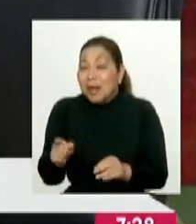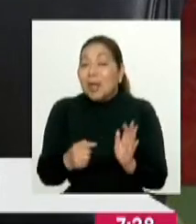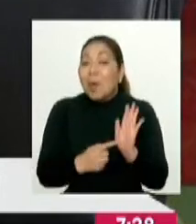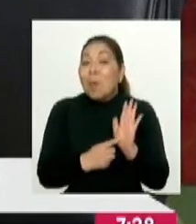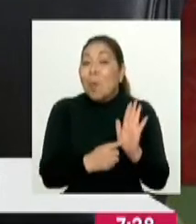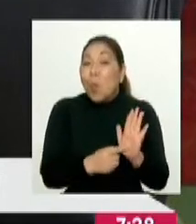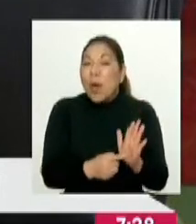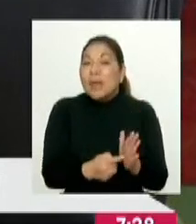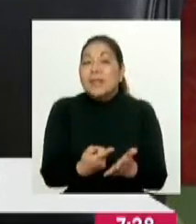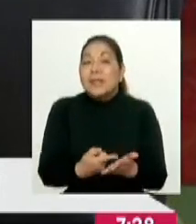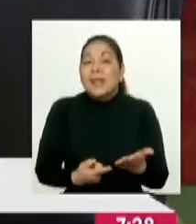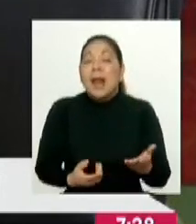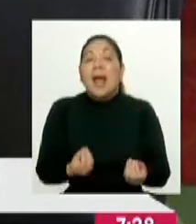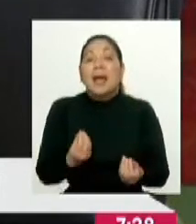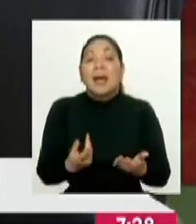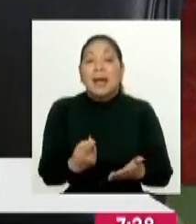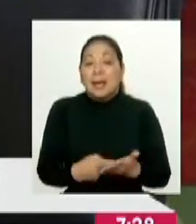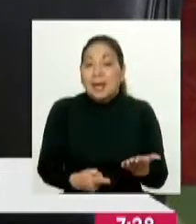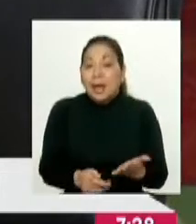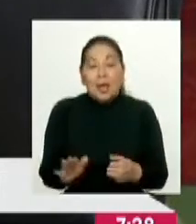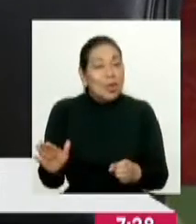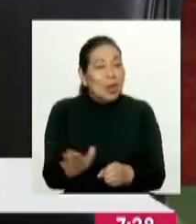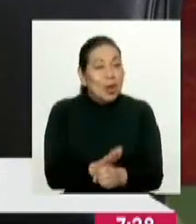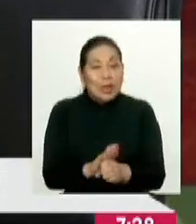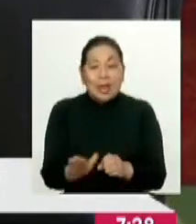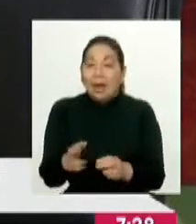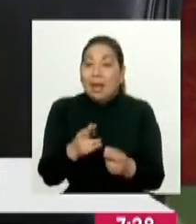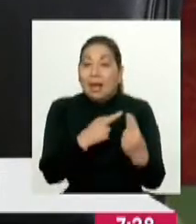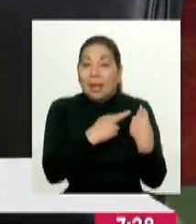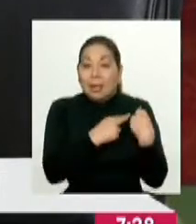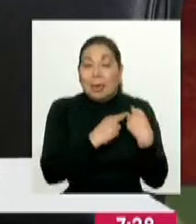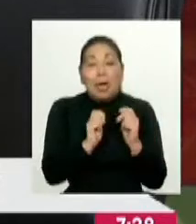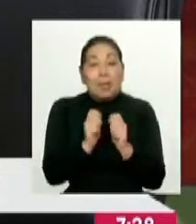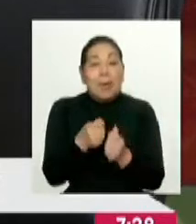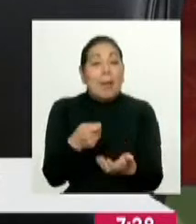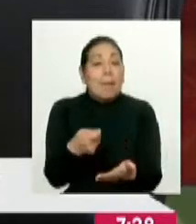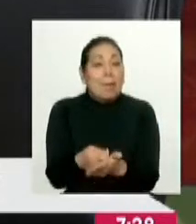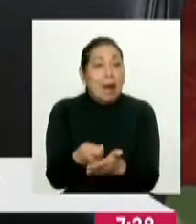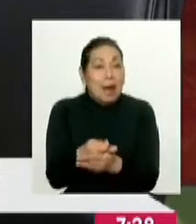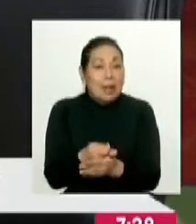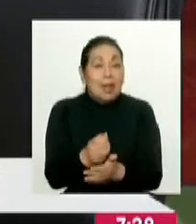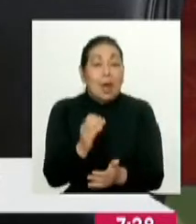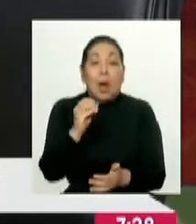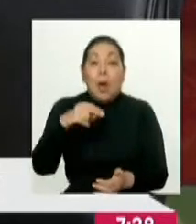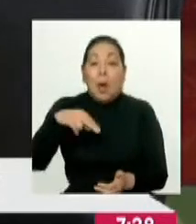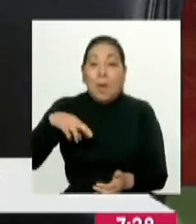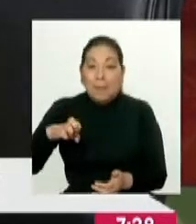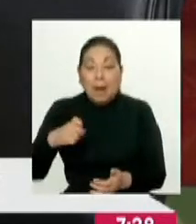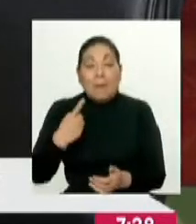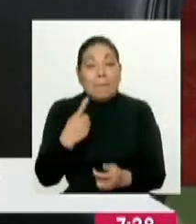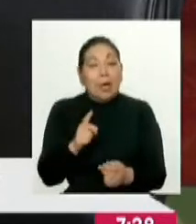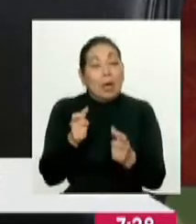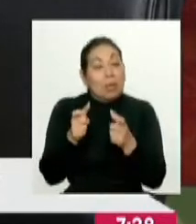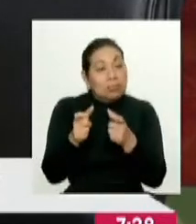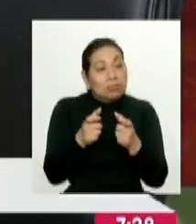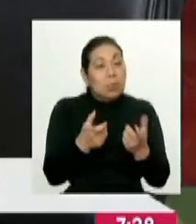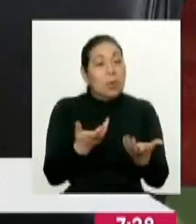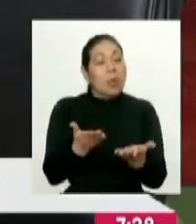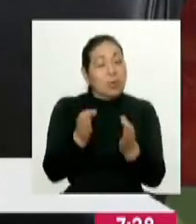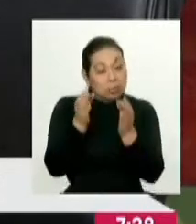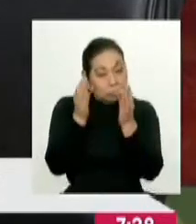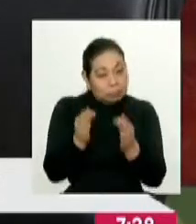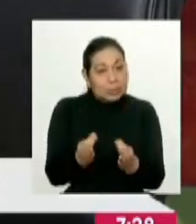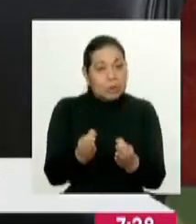demostrarle a la ciudadanía que son totalmente responsables y entregan el detalle a la OMPE para poder hacer esta supervisión de manera